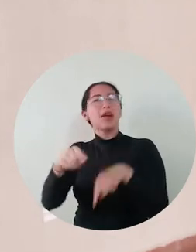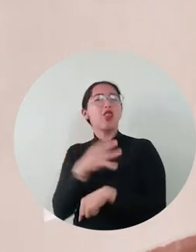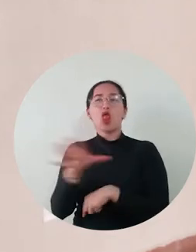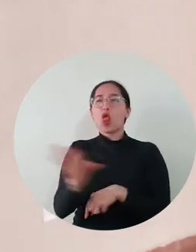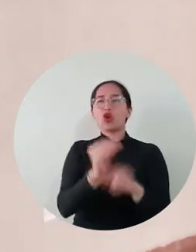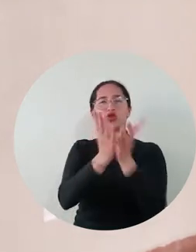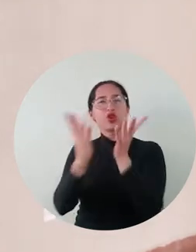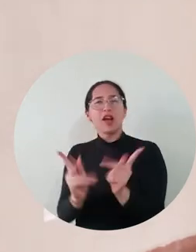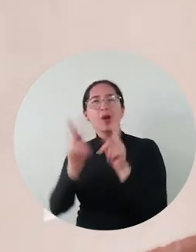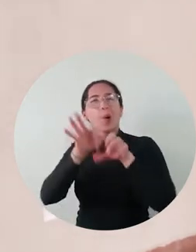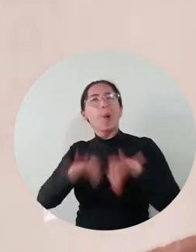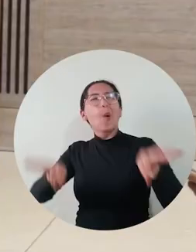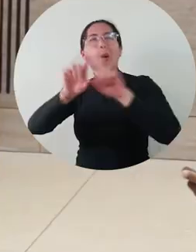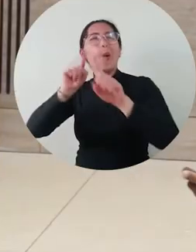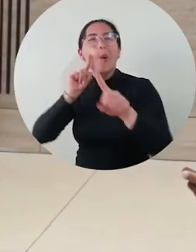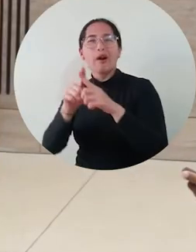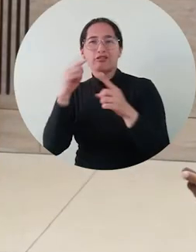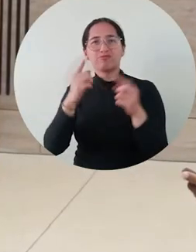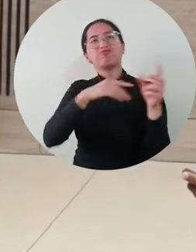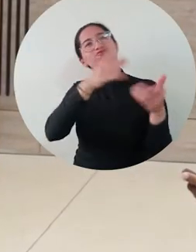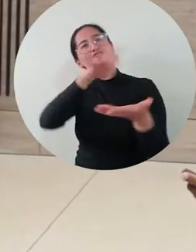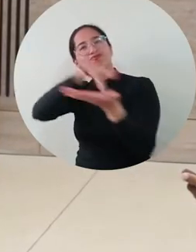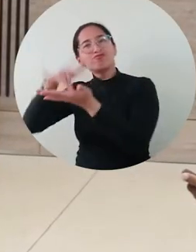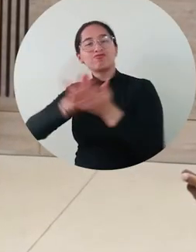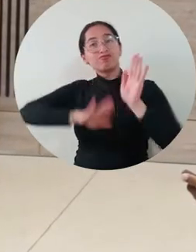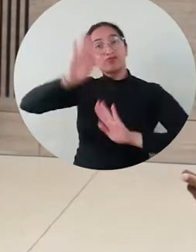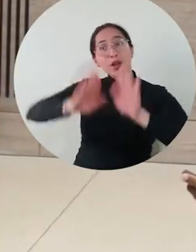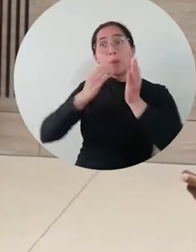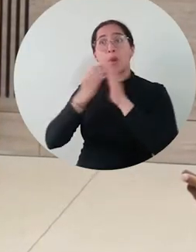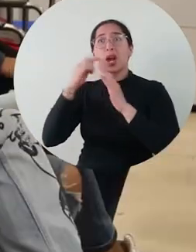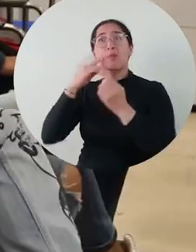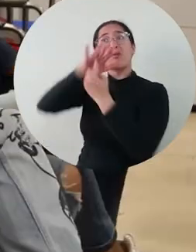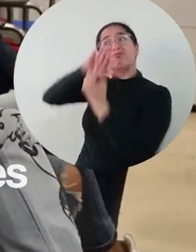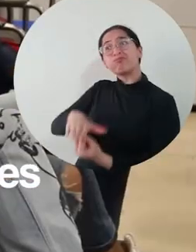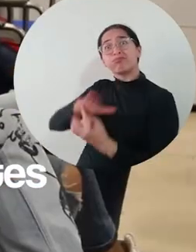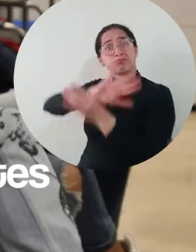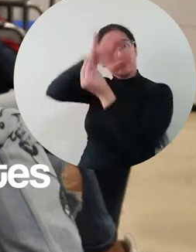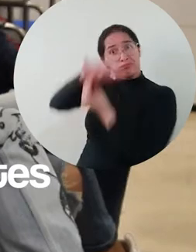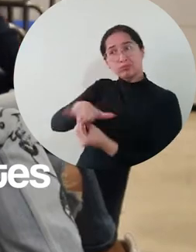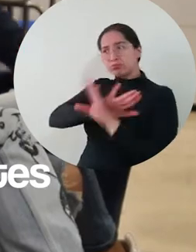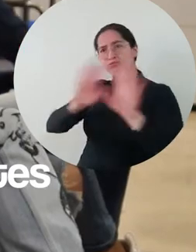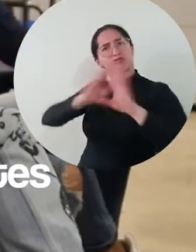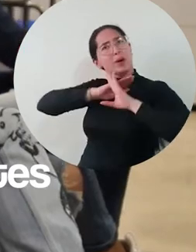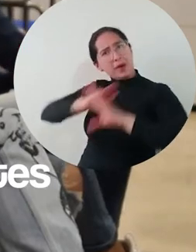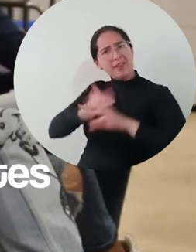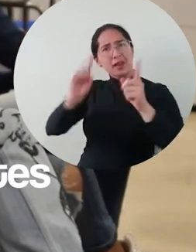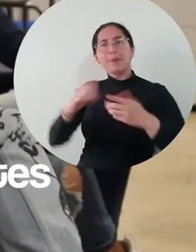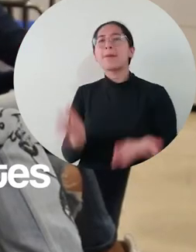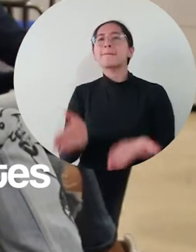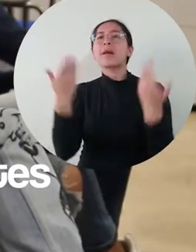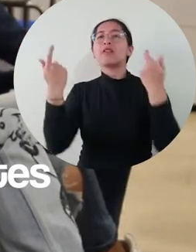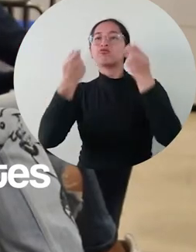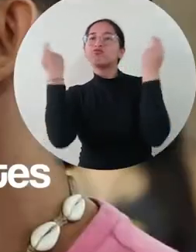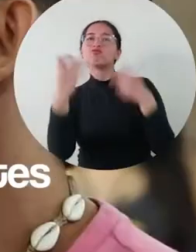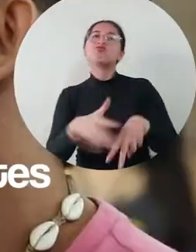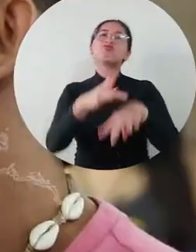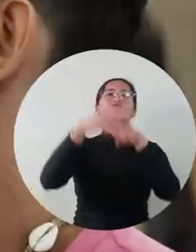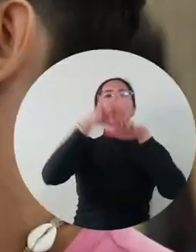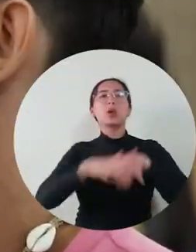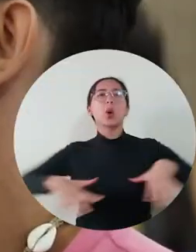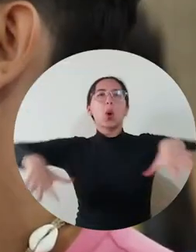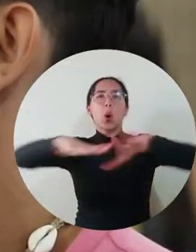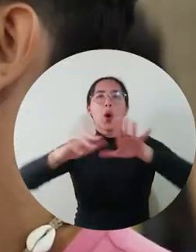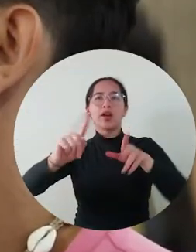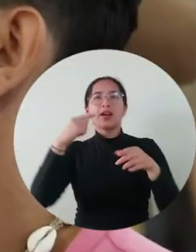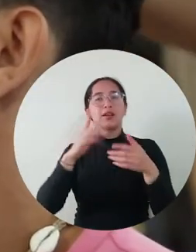espacios de participación a los estudiantes. Con el objetivo de transformar realidades, prevenir la discriminación y promover entornos educativos incluyentes,